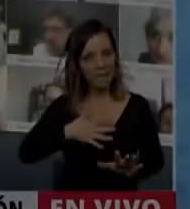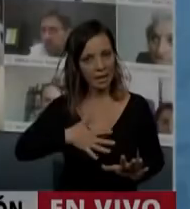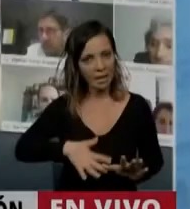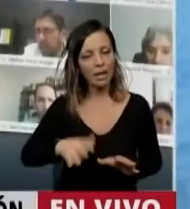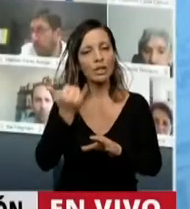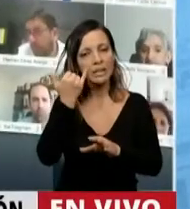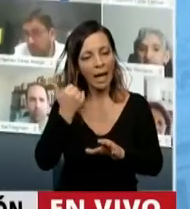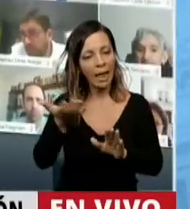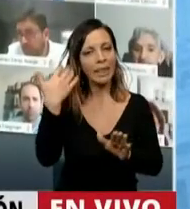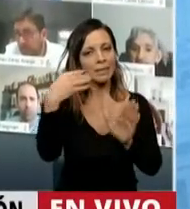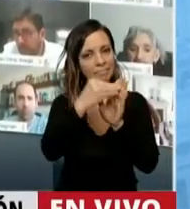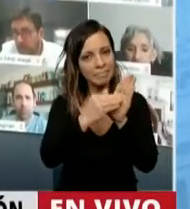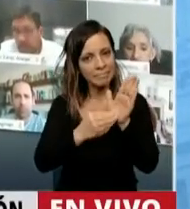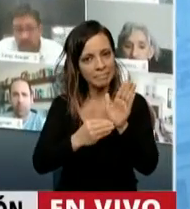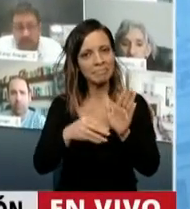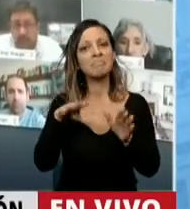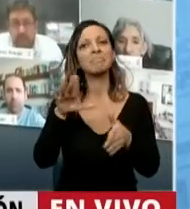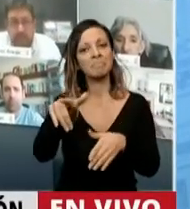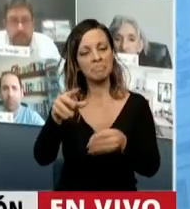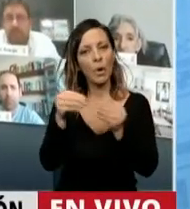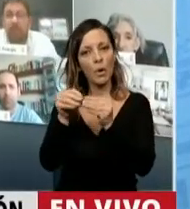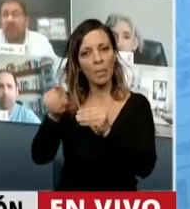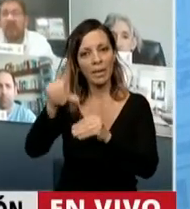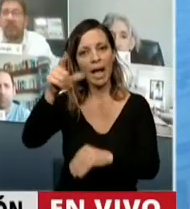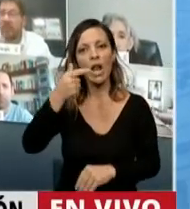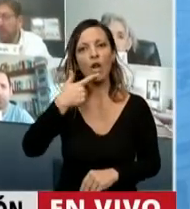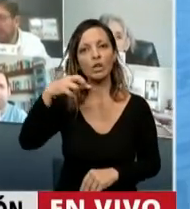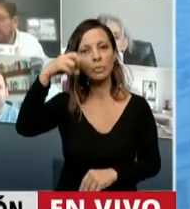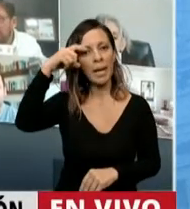Tiene pedida antes su compañera de bancada, Silvia Lospenato.